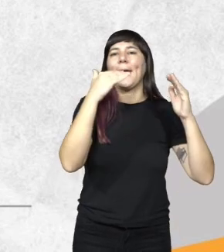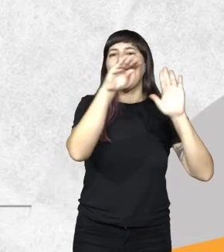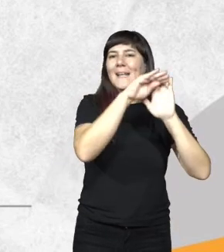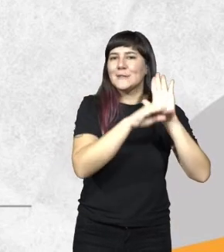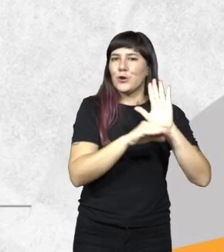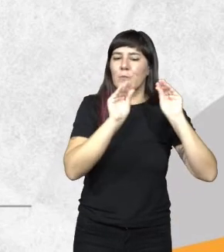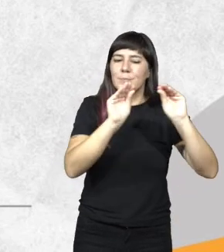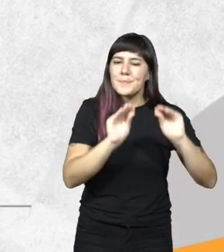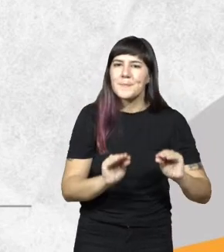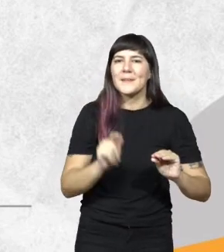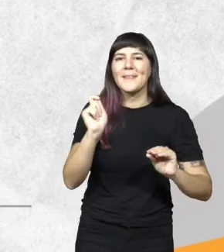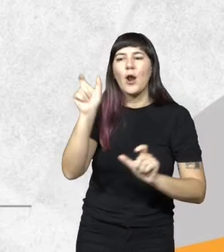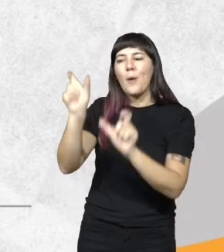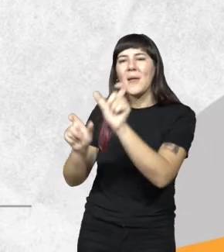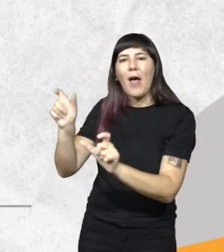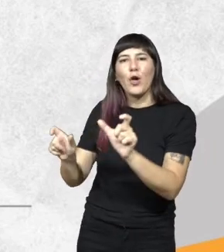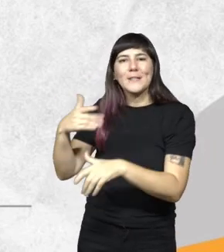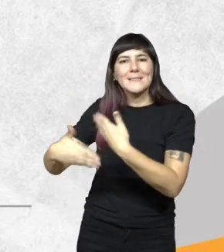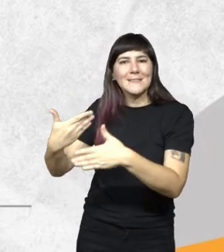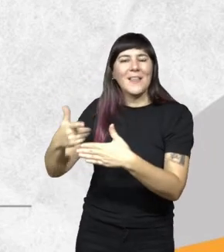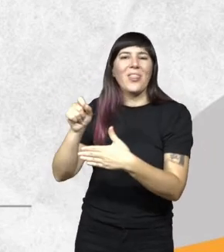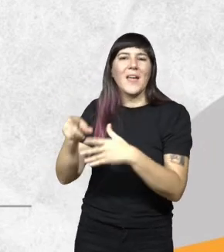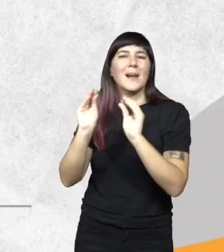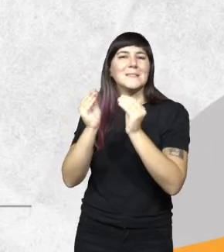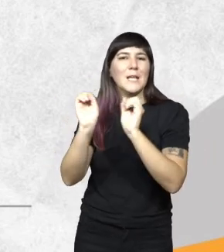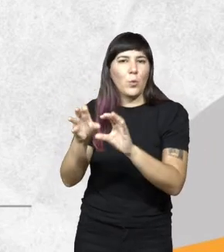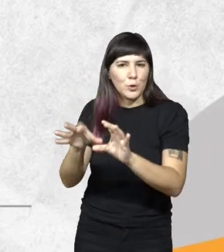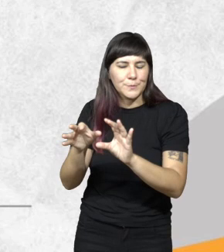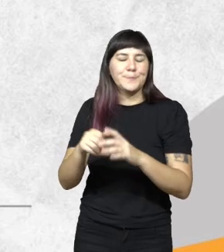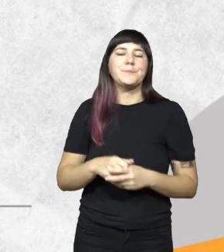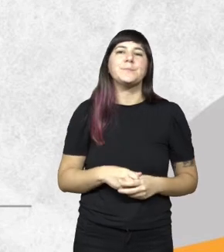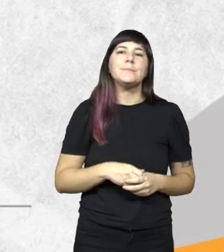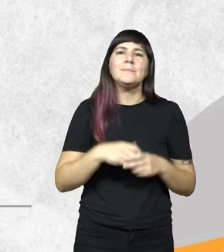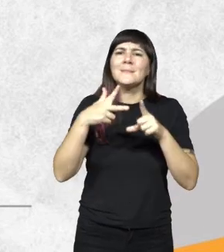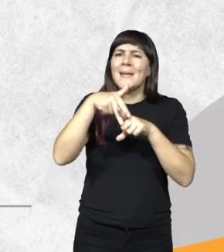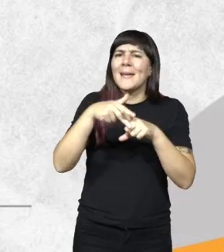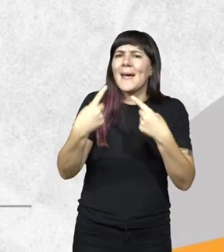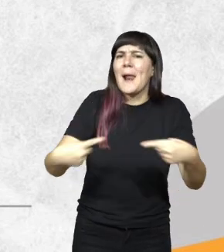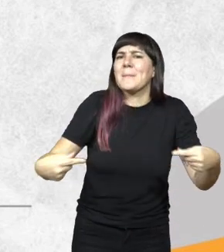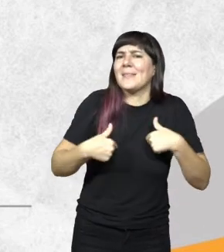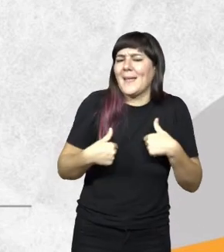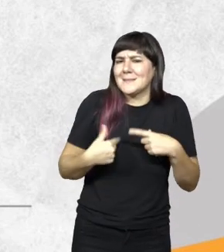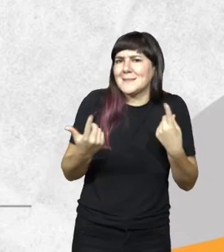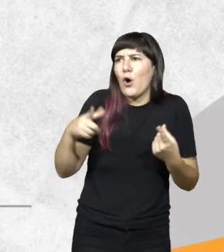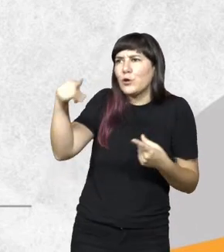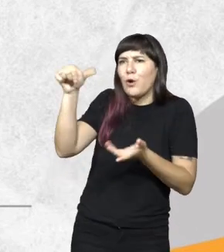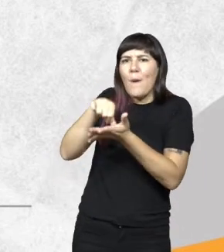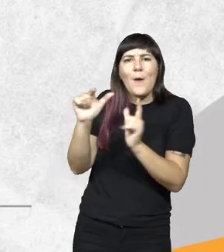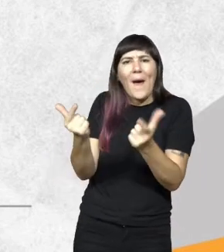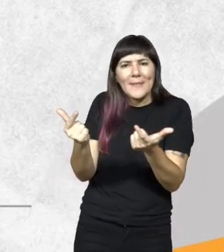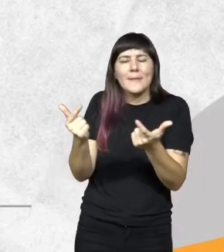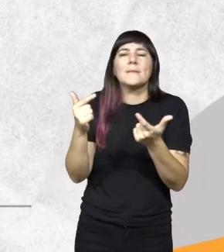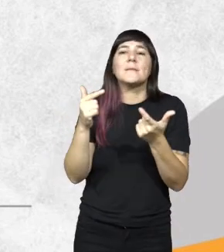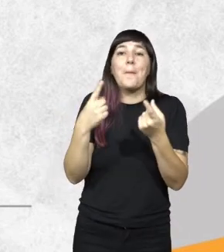de operadores de residuos valorizables. ¿Cuáles son algunas herramientas que nosotros teníamos y que por ahí no están en otros lugares, para poder sacar